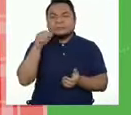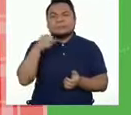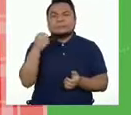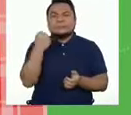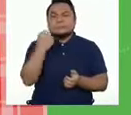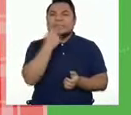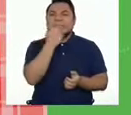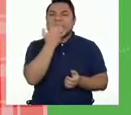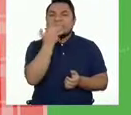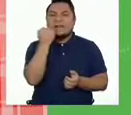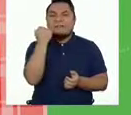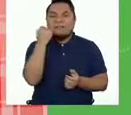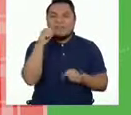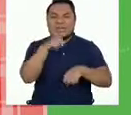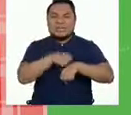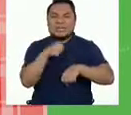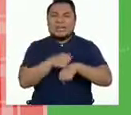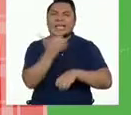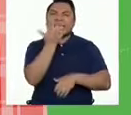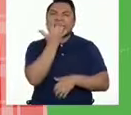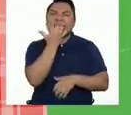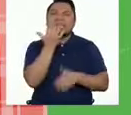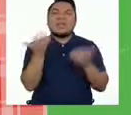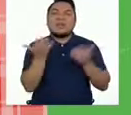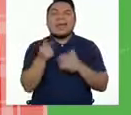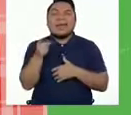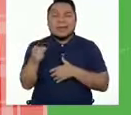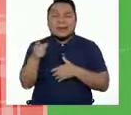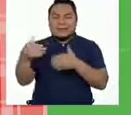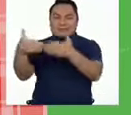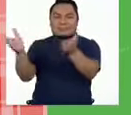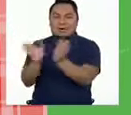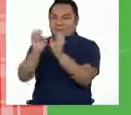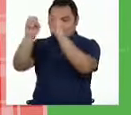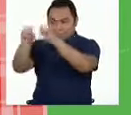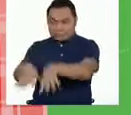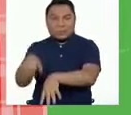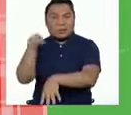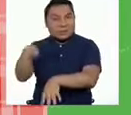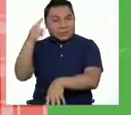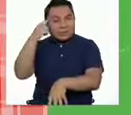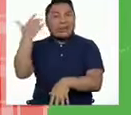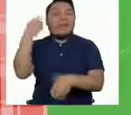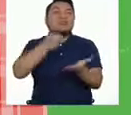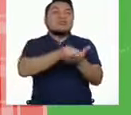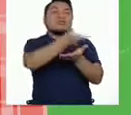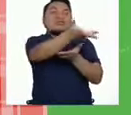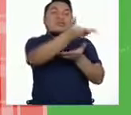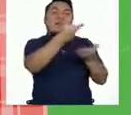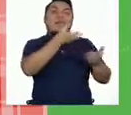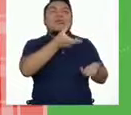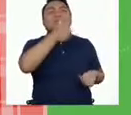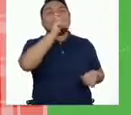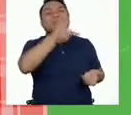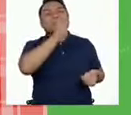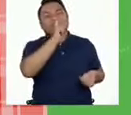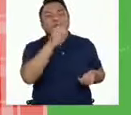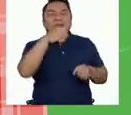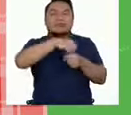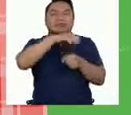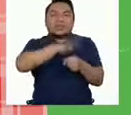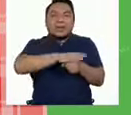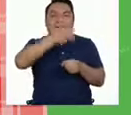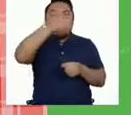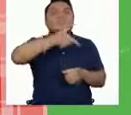vidrios. Dentro de este grupo hemos ubicado las botellas de vidrio, esas que compramos en las tiendas y contienen jugos y